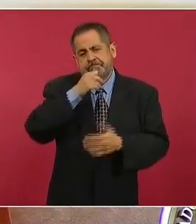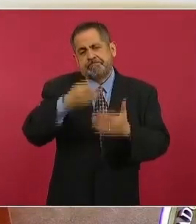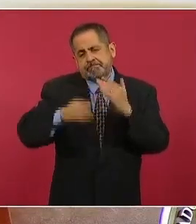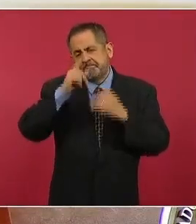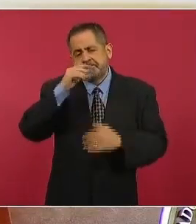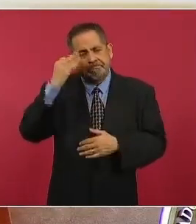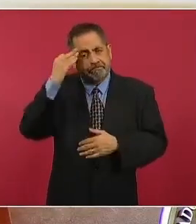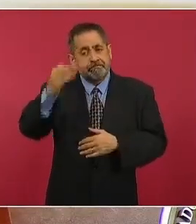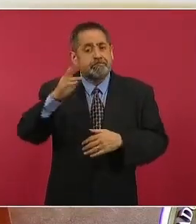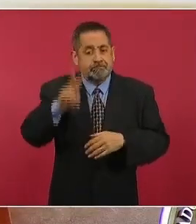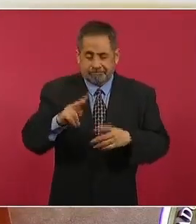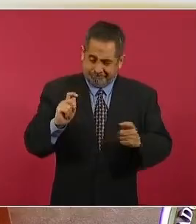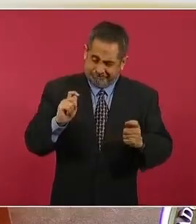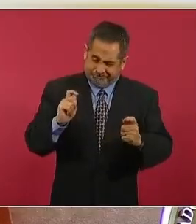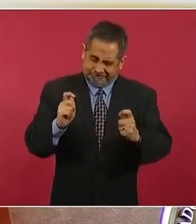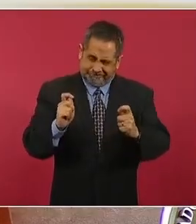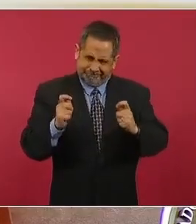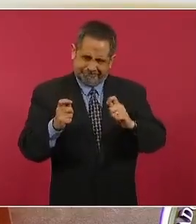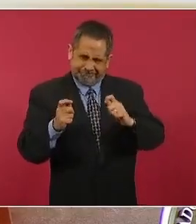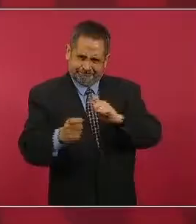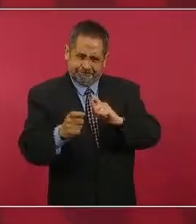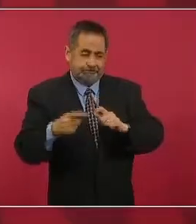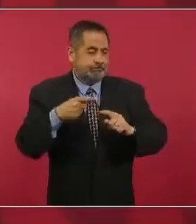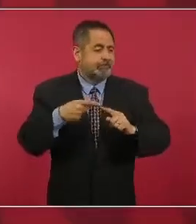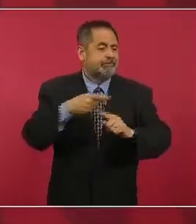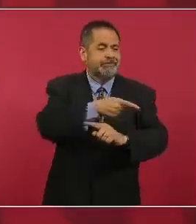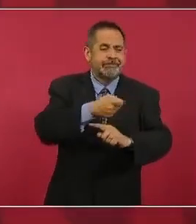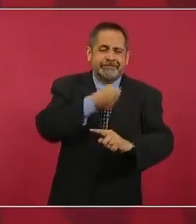proceso de transición donde lo viejo